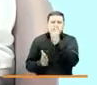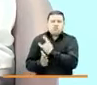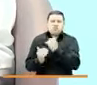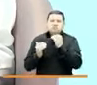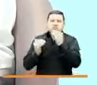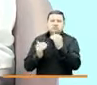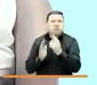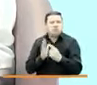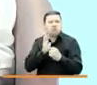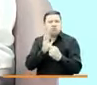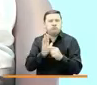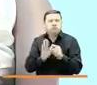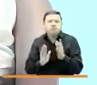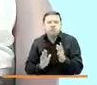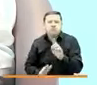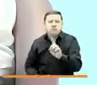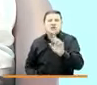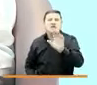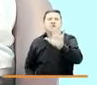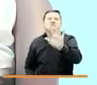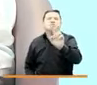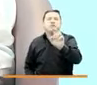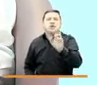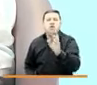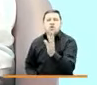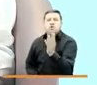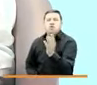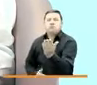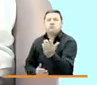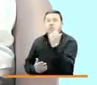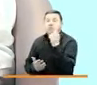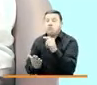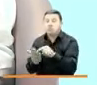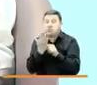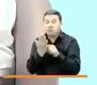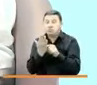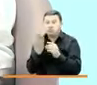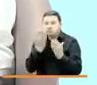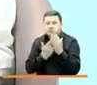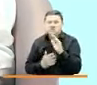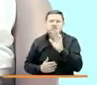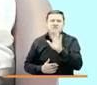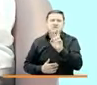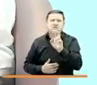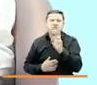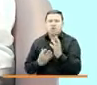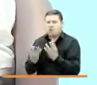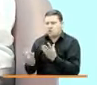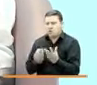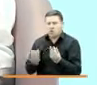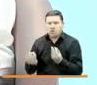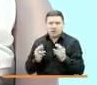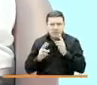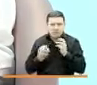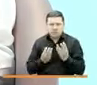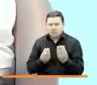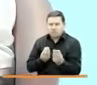presentaron 57 grupos de investigación